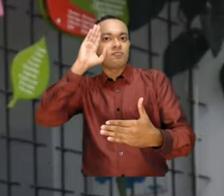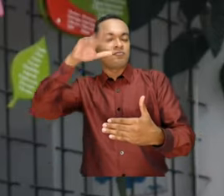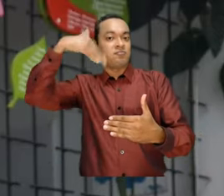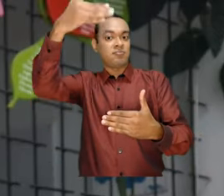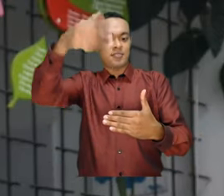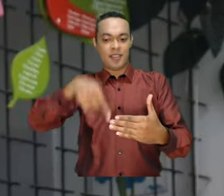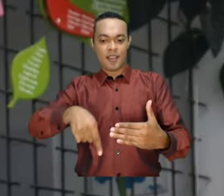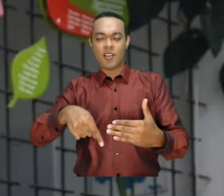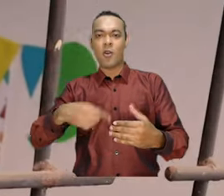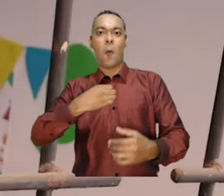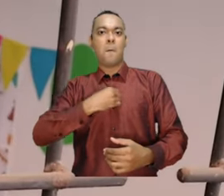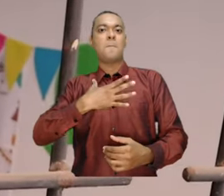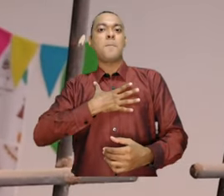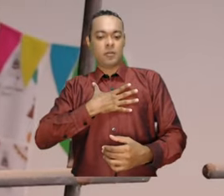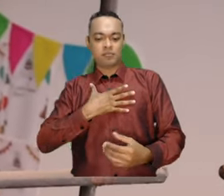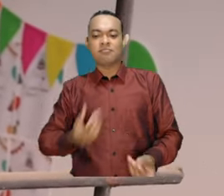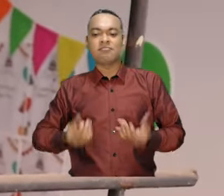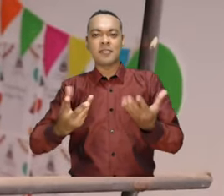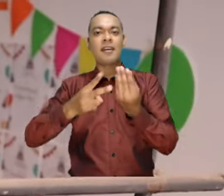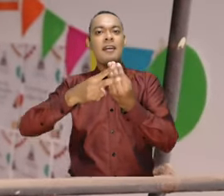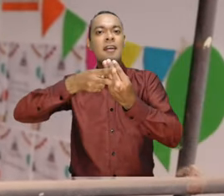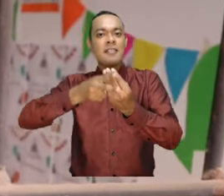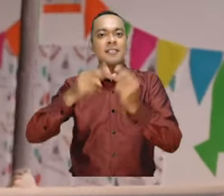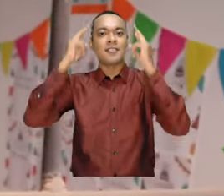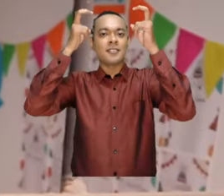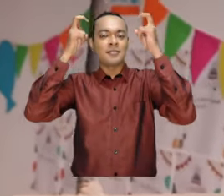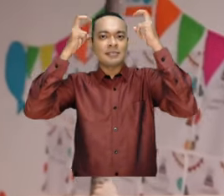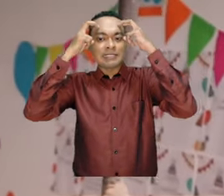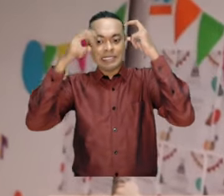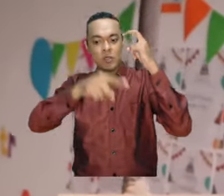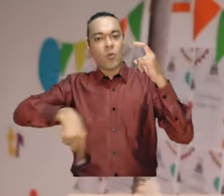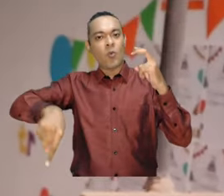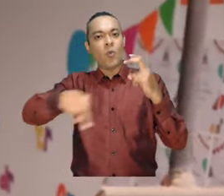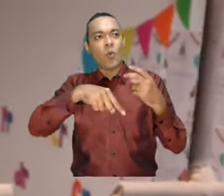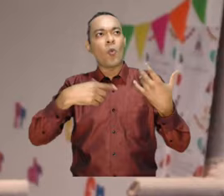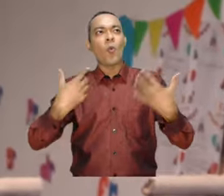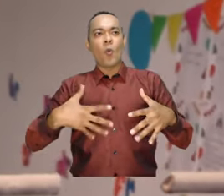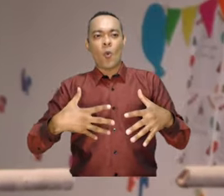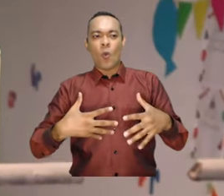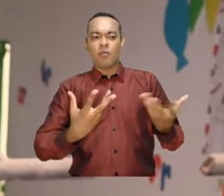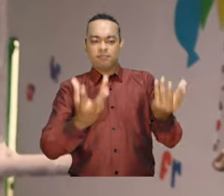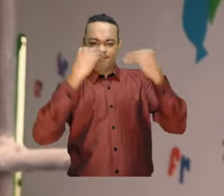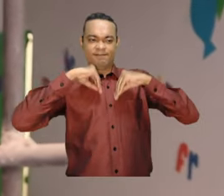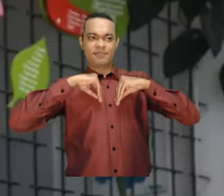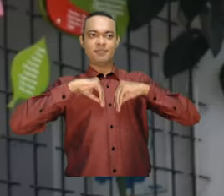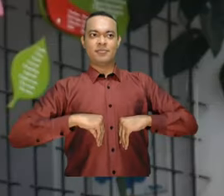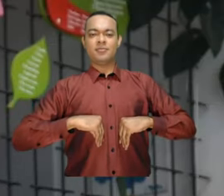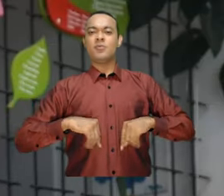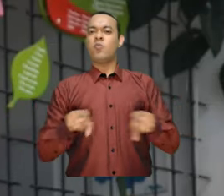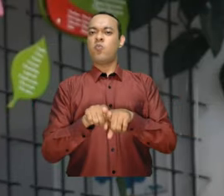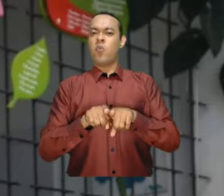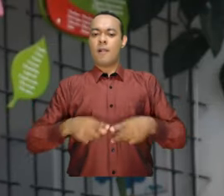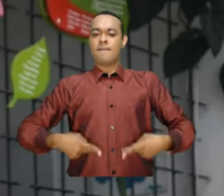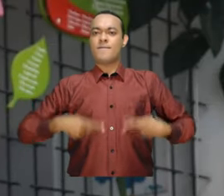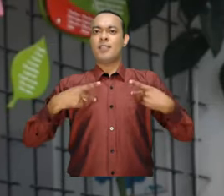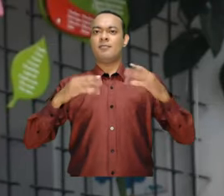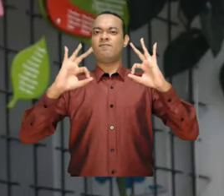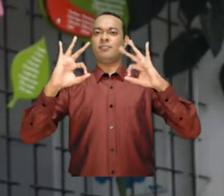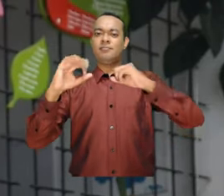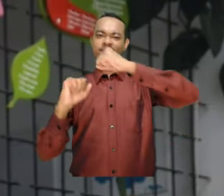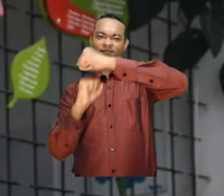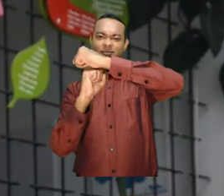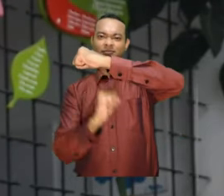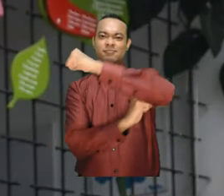generaciones de desarrollar herramientas, conocimientos para que puedan construir